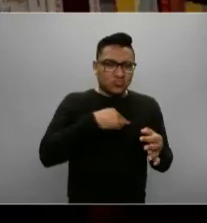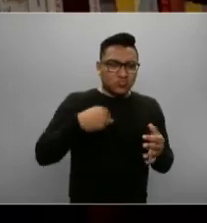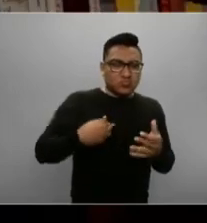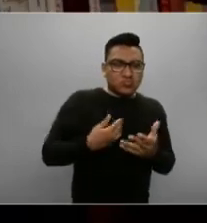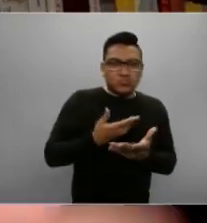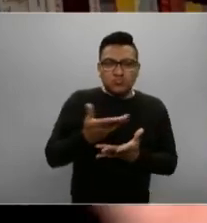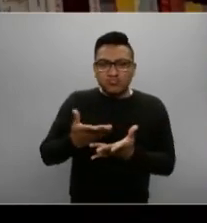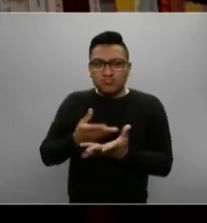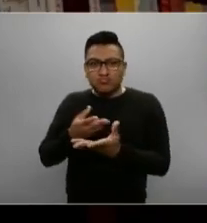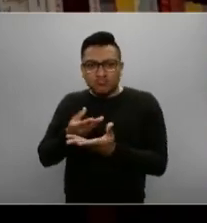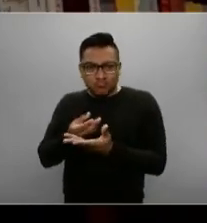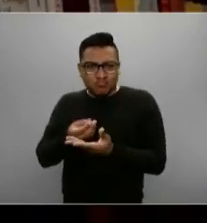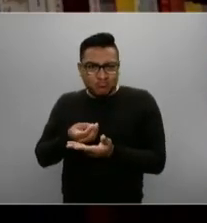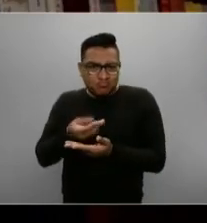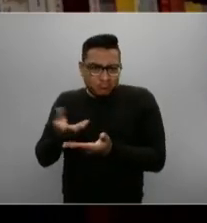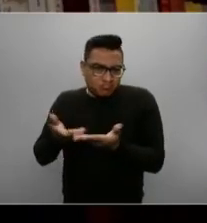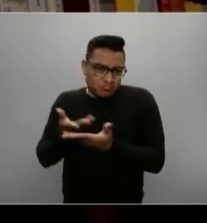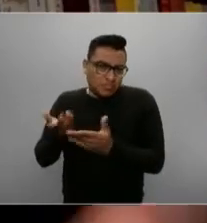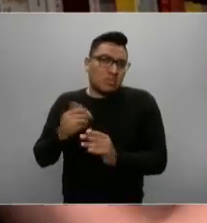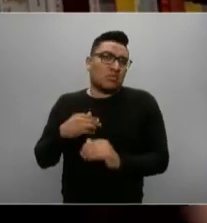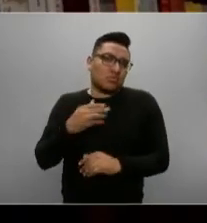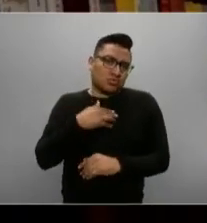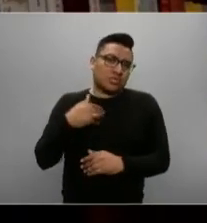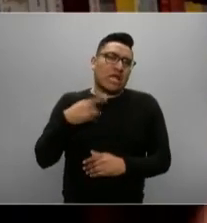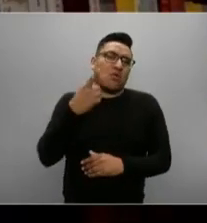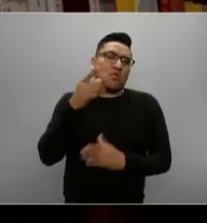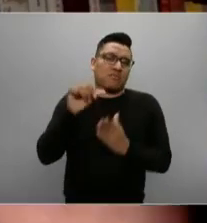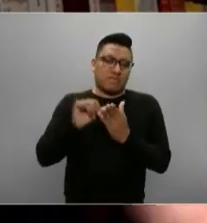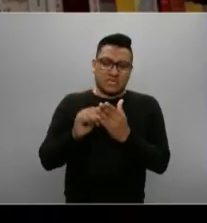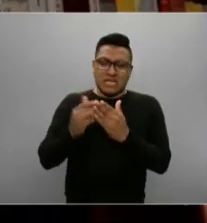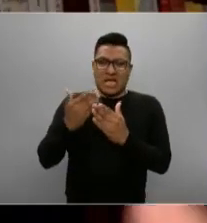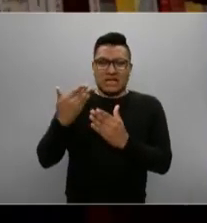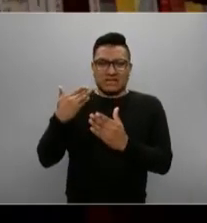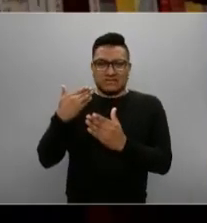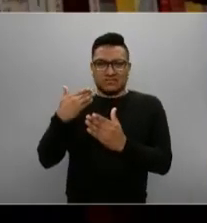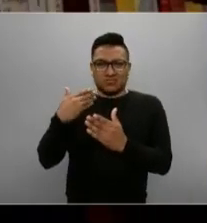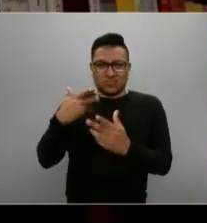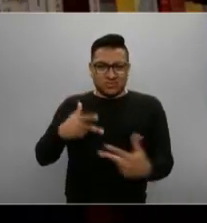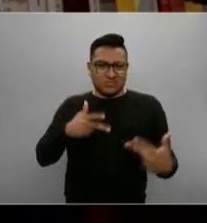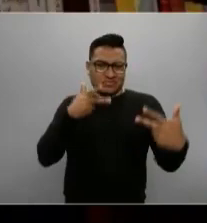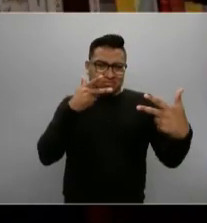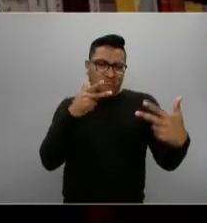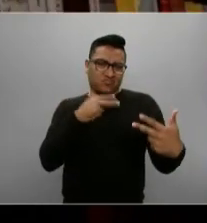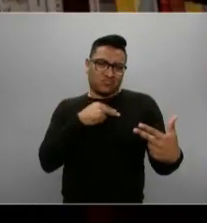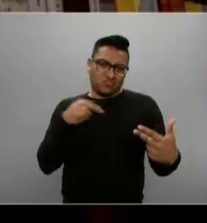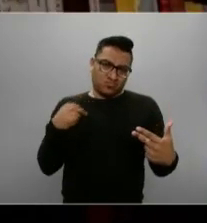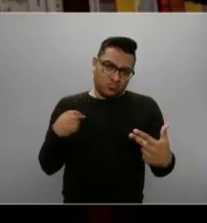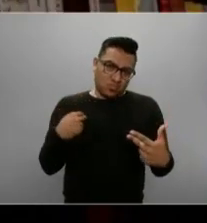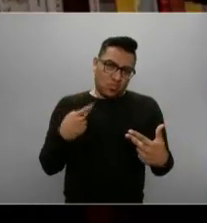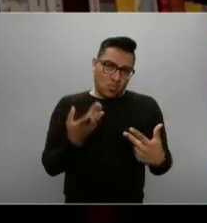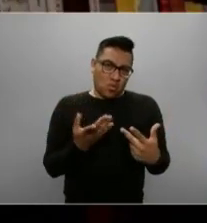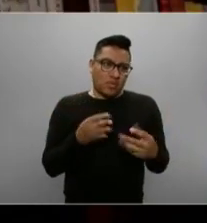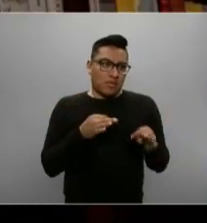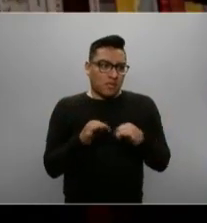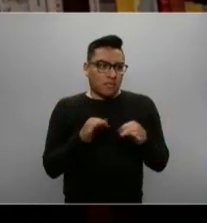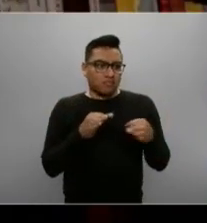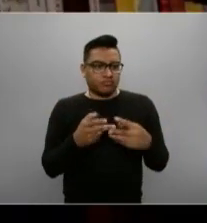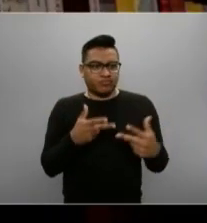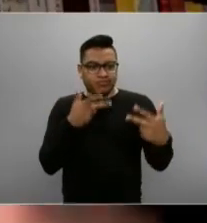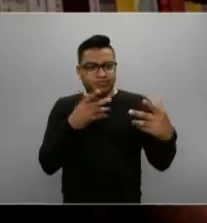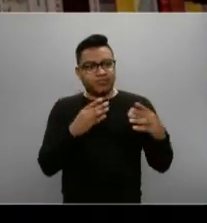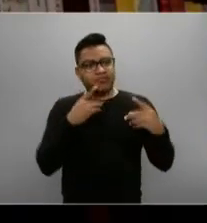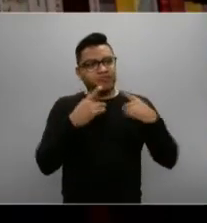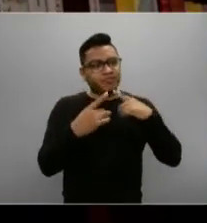trabajando en la ONU desde hace más de un mes por vía virtual, porque está hace mucho que no hay actividades presenciales, obviamente,